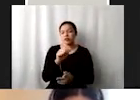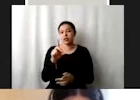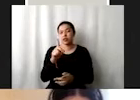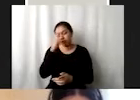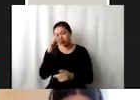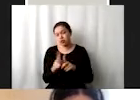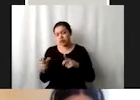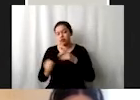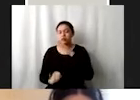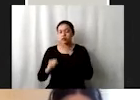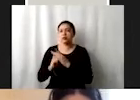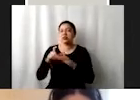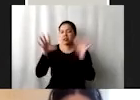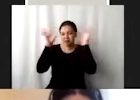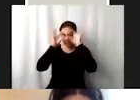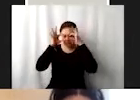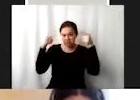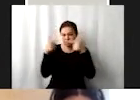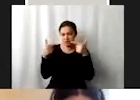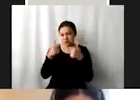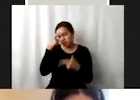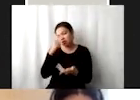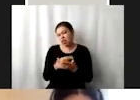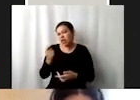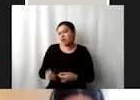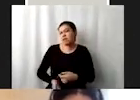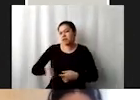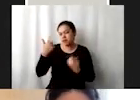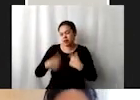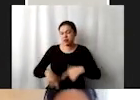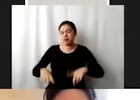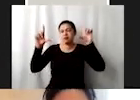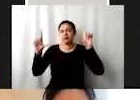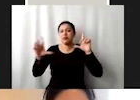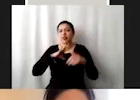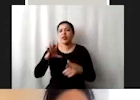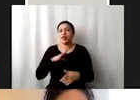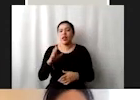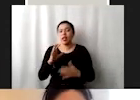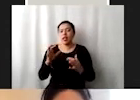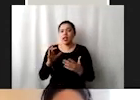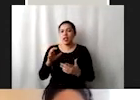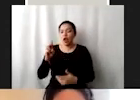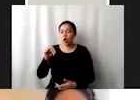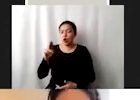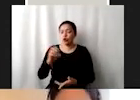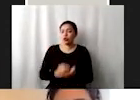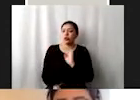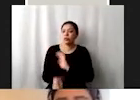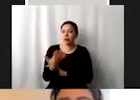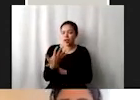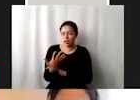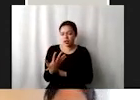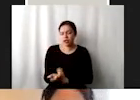en Google y generalmente me parece que es el primero que les va a salir, es una resolución de Naciones Unidas y si no, al final